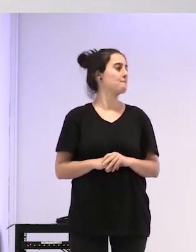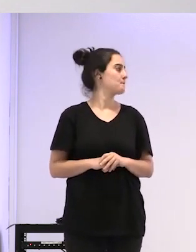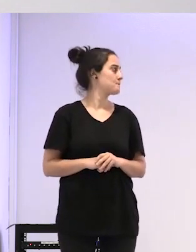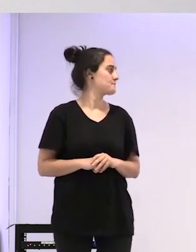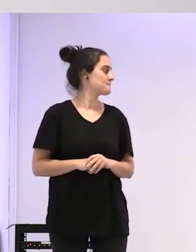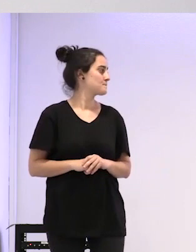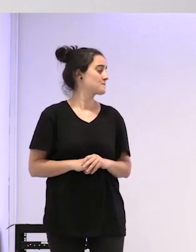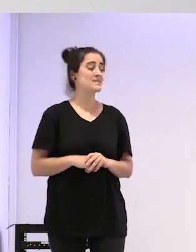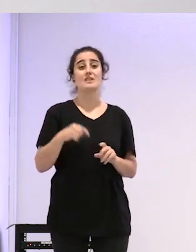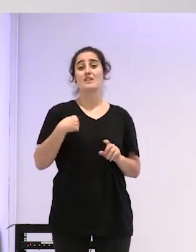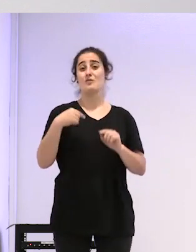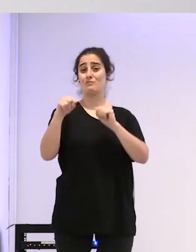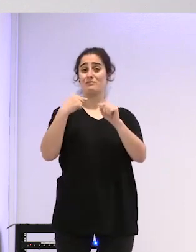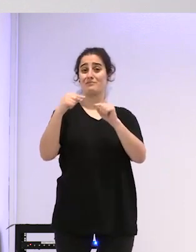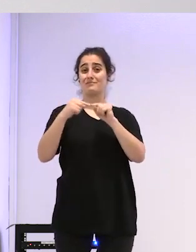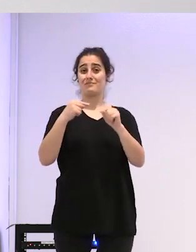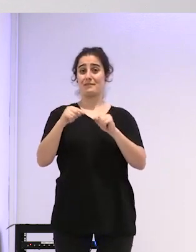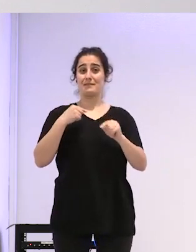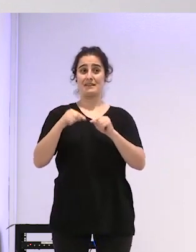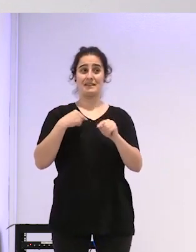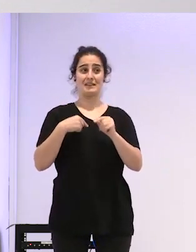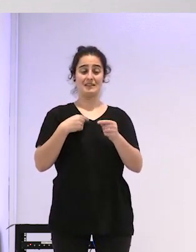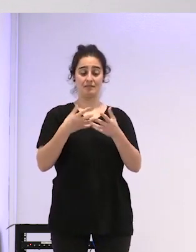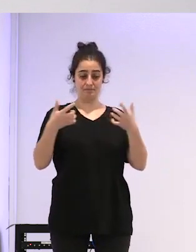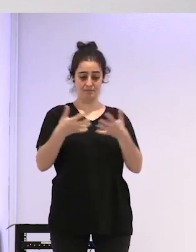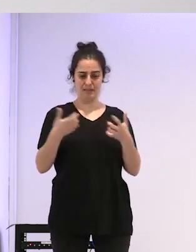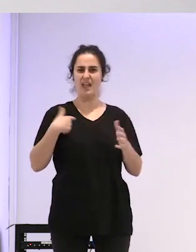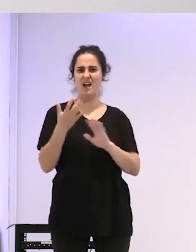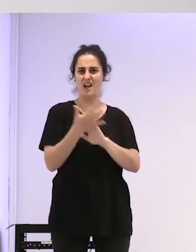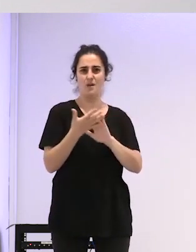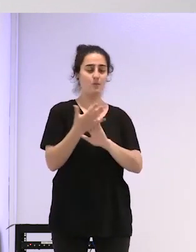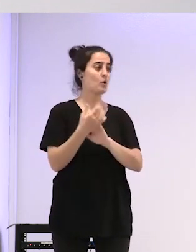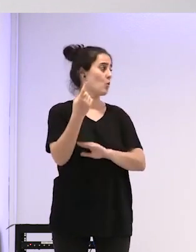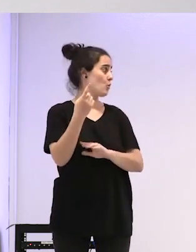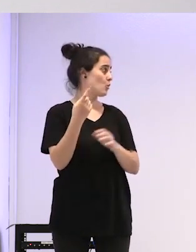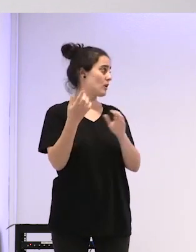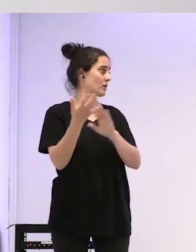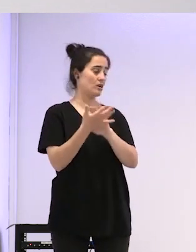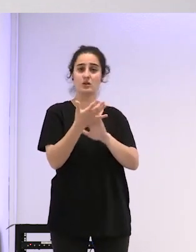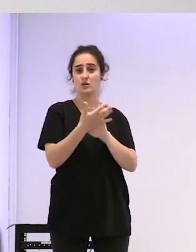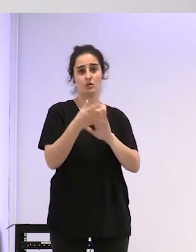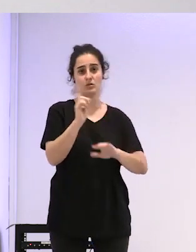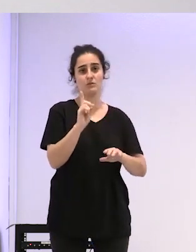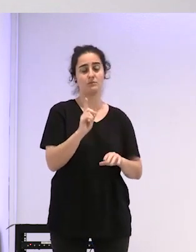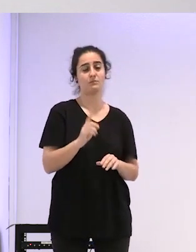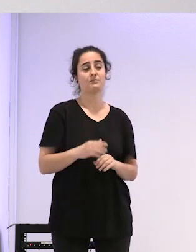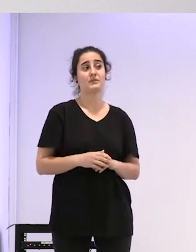las que tenía aquí muchas de las cosas ya hemos hablado bueno una que no hemos hablado pero es